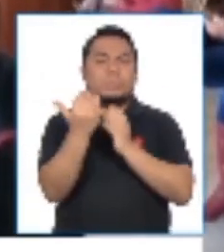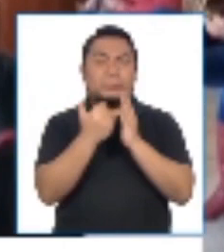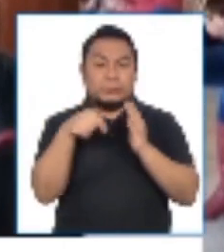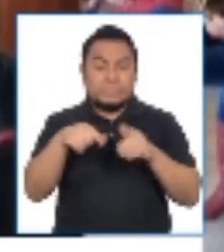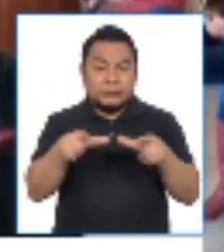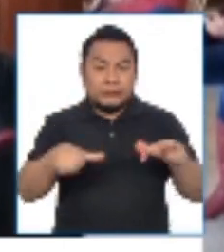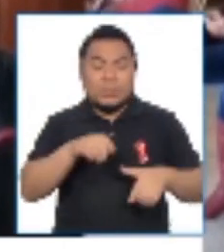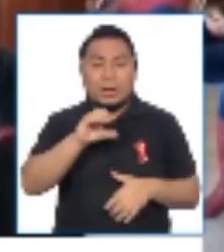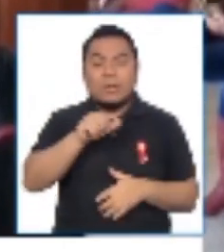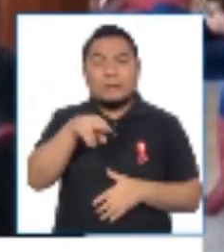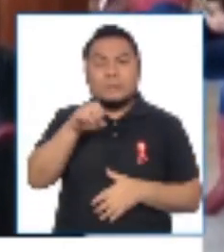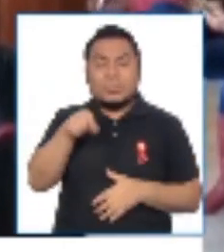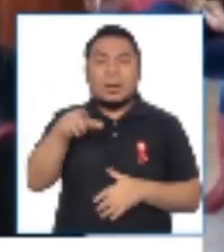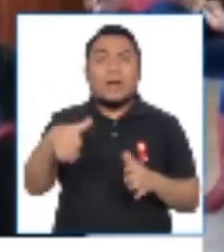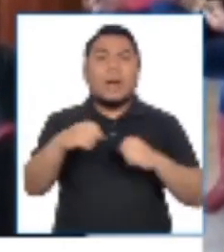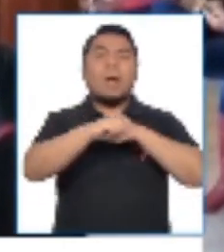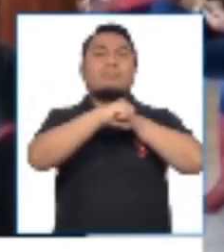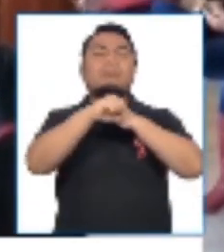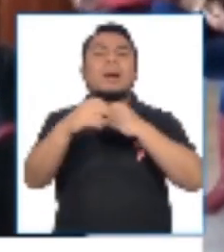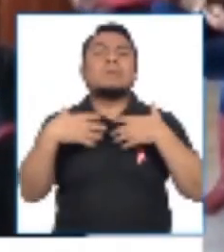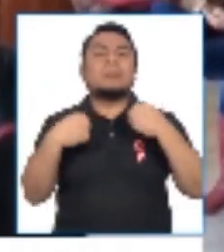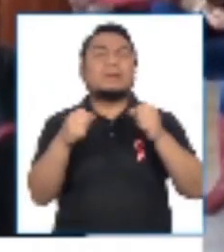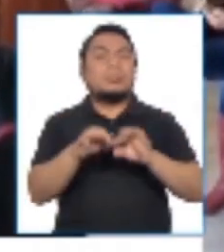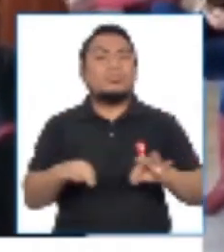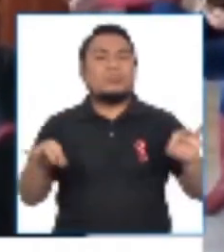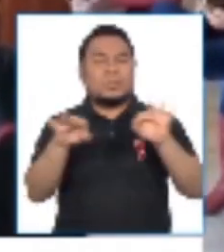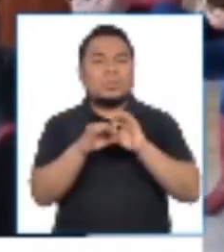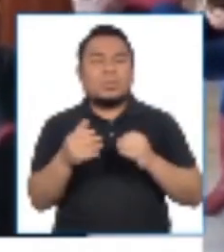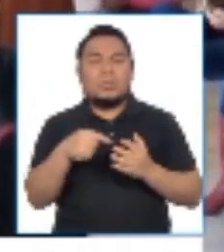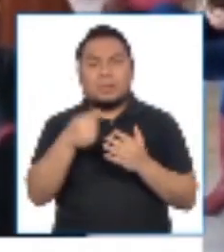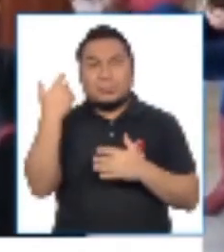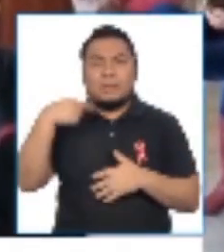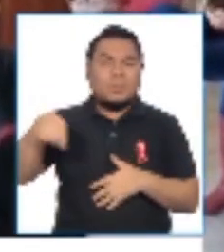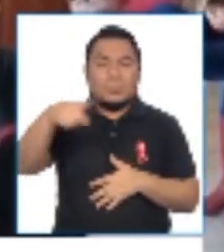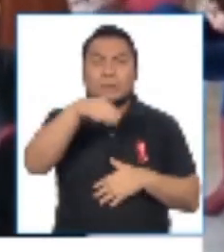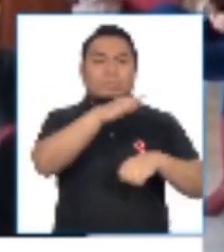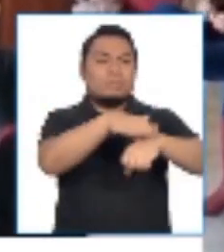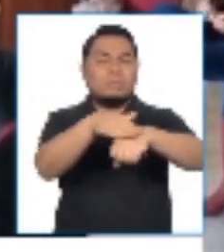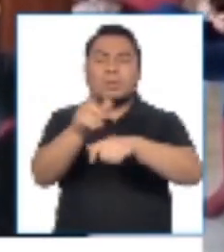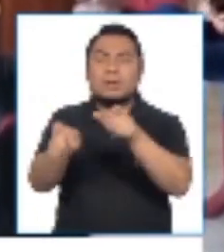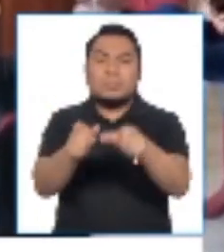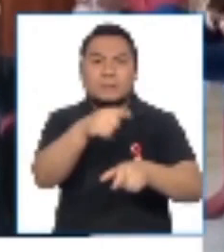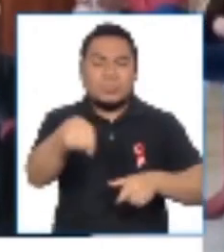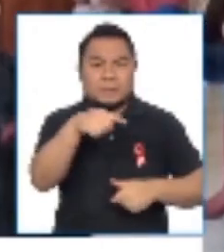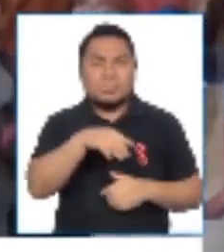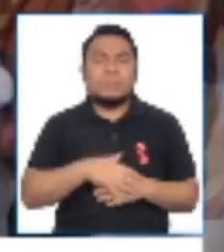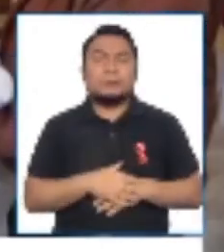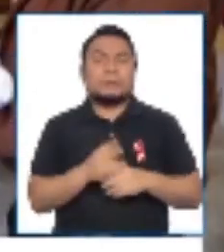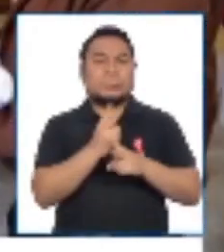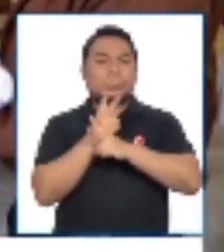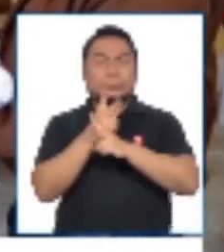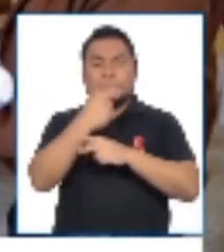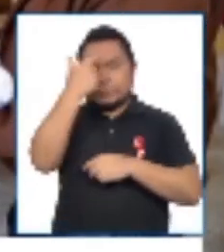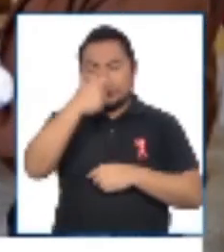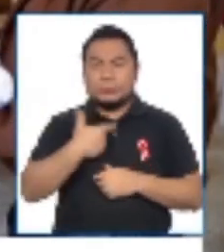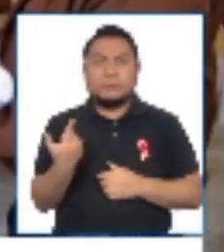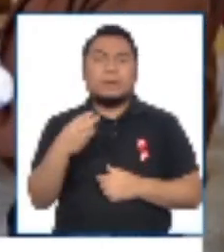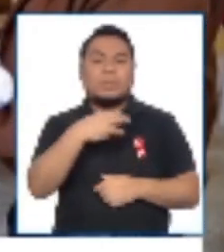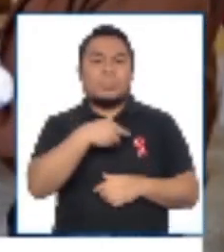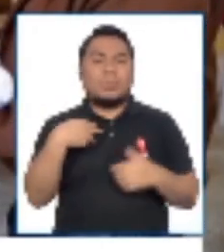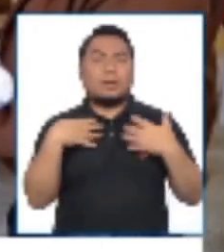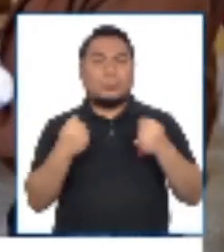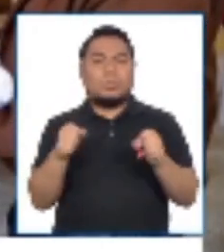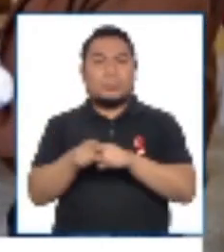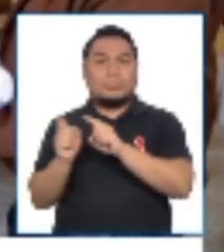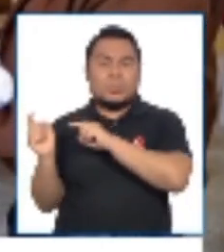Carmen había habido una campaña de salud importante la semana pasada para ver, digamos, el ministerio se ha encontrado